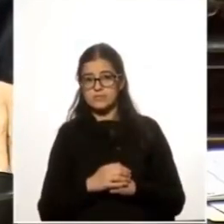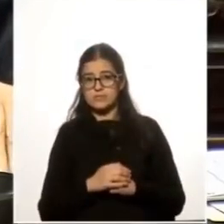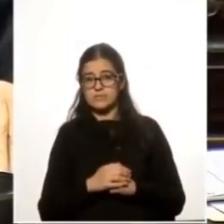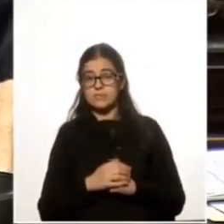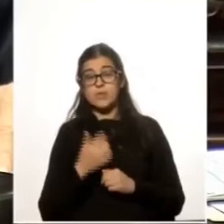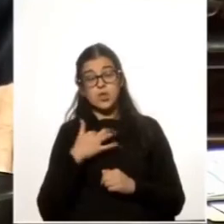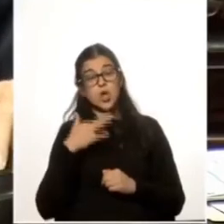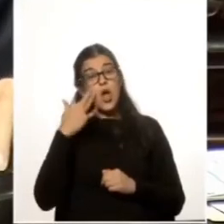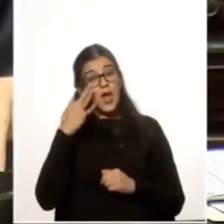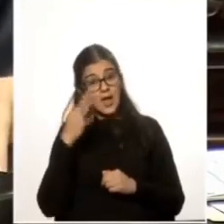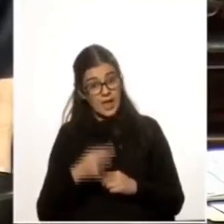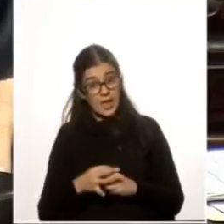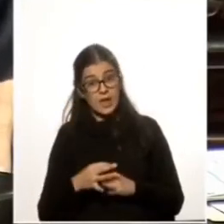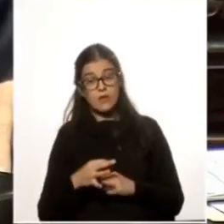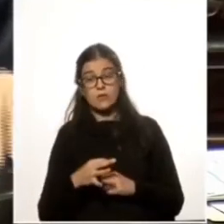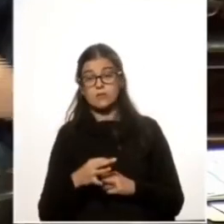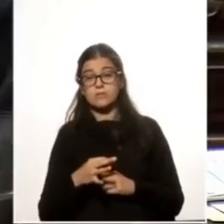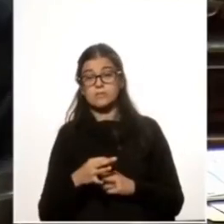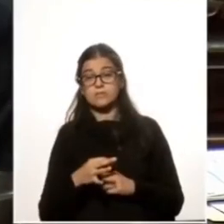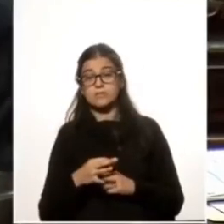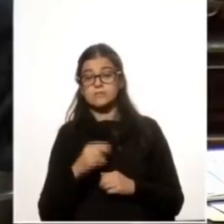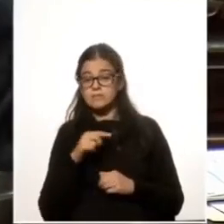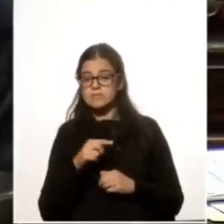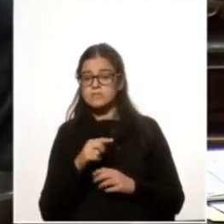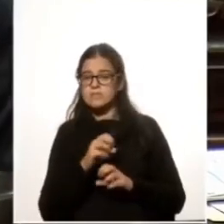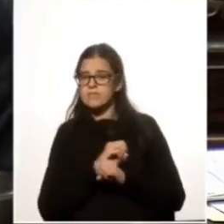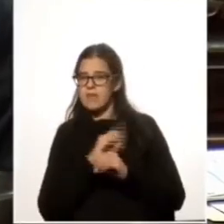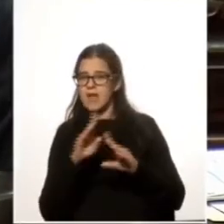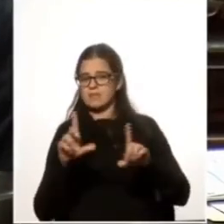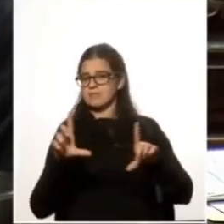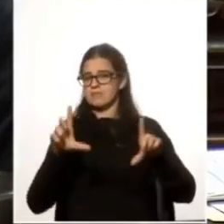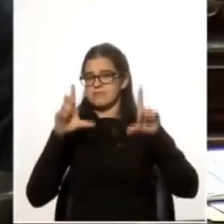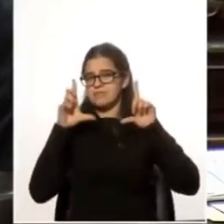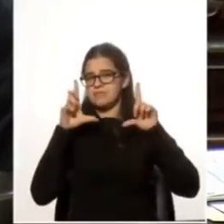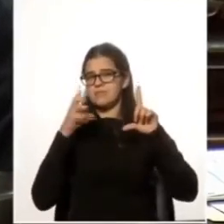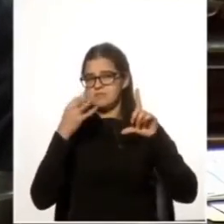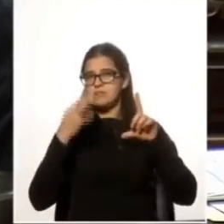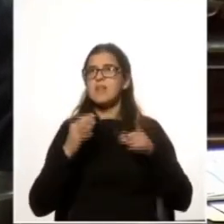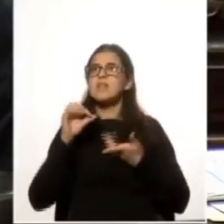y yo creo que esto perjudica la imagen del país